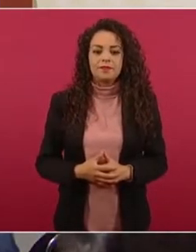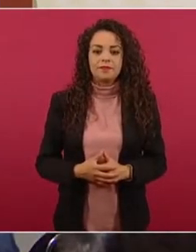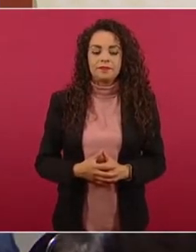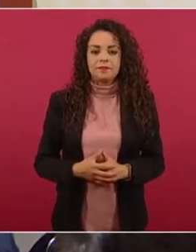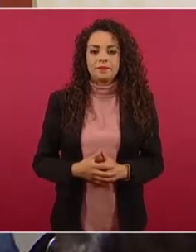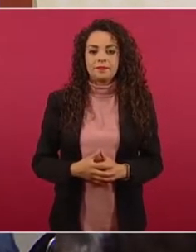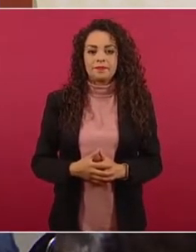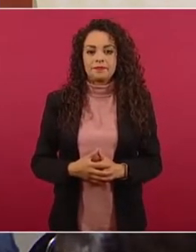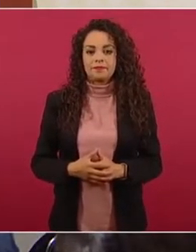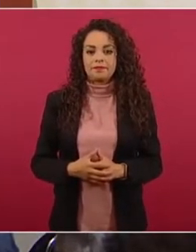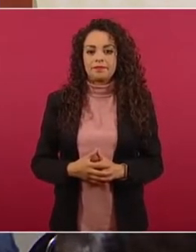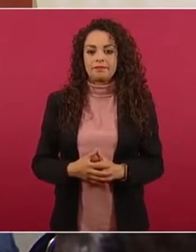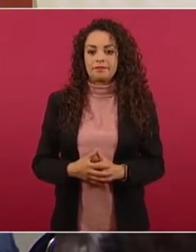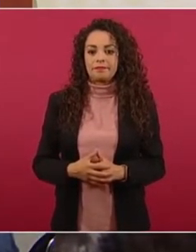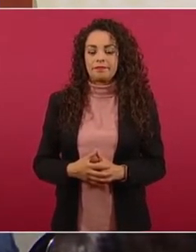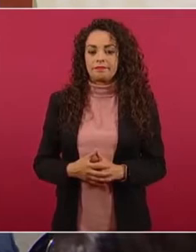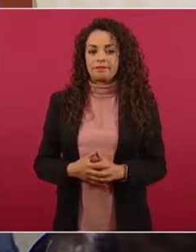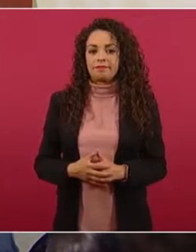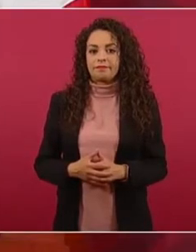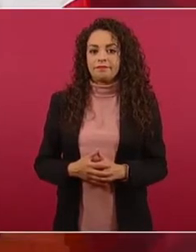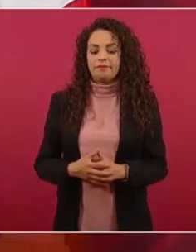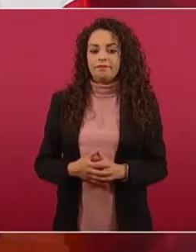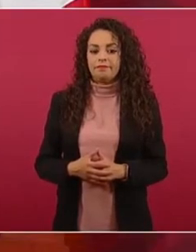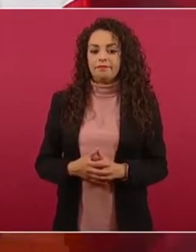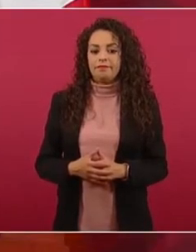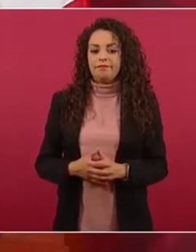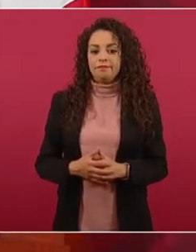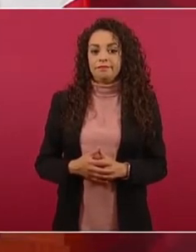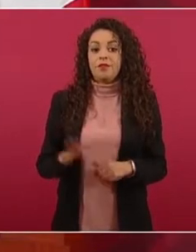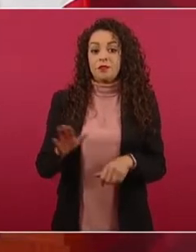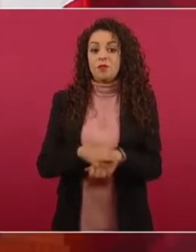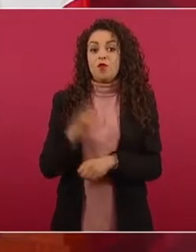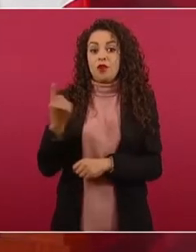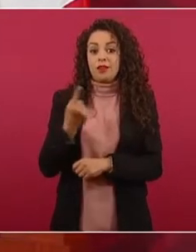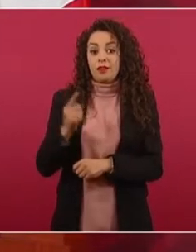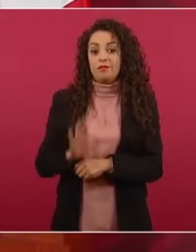va a regresar la ratería.